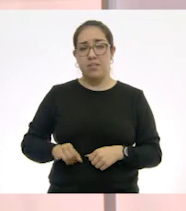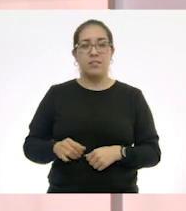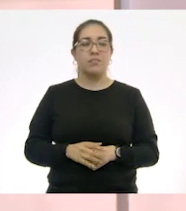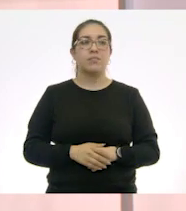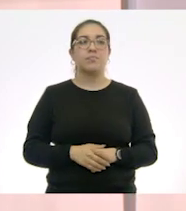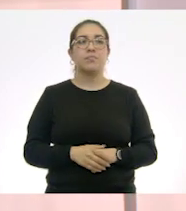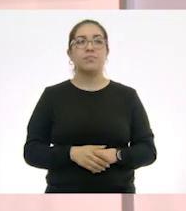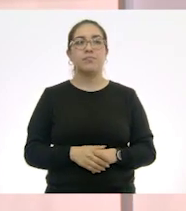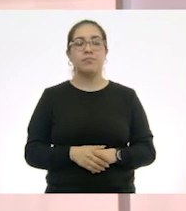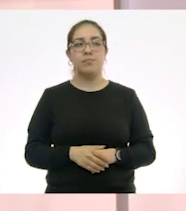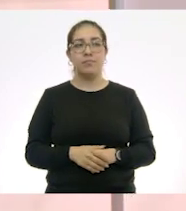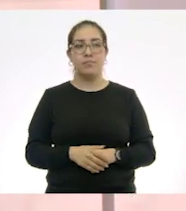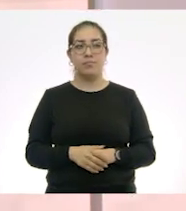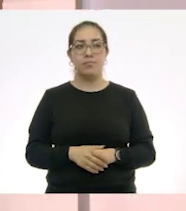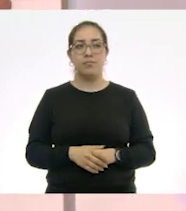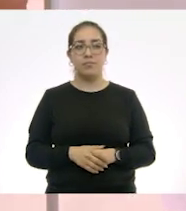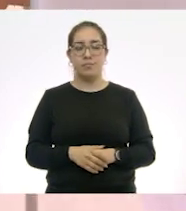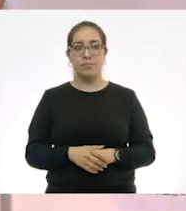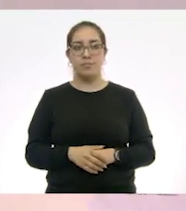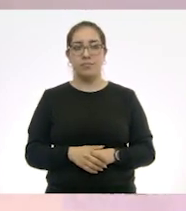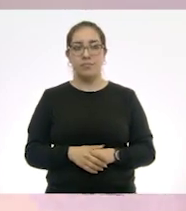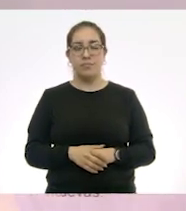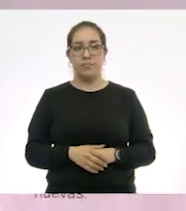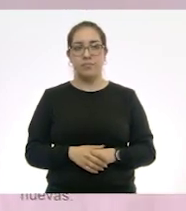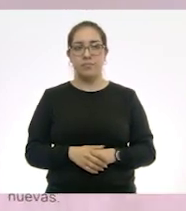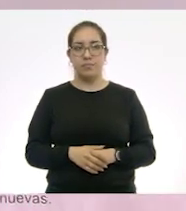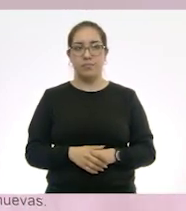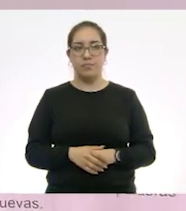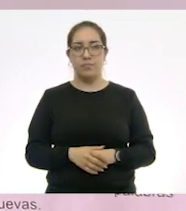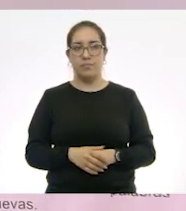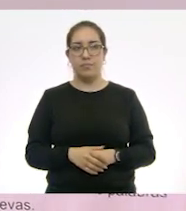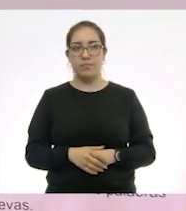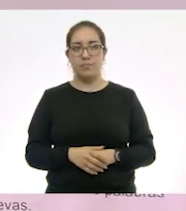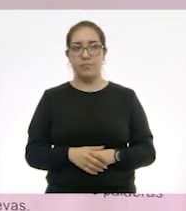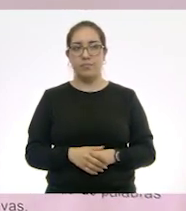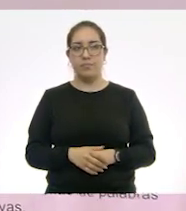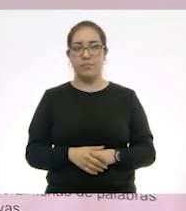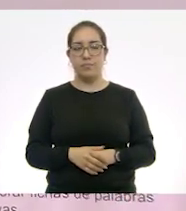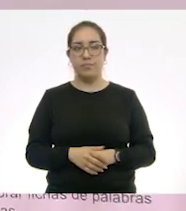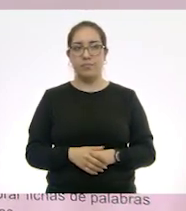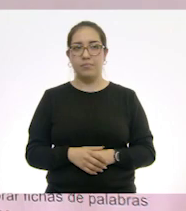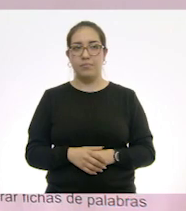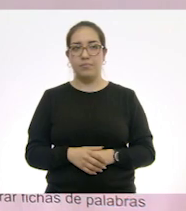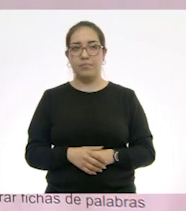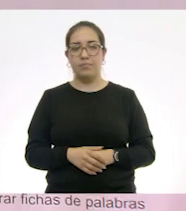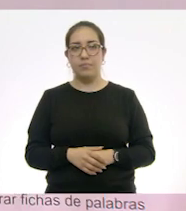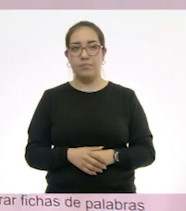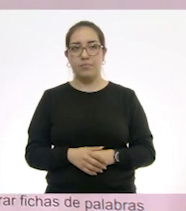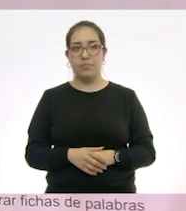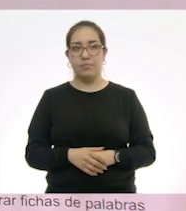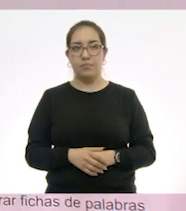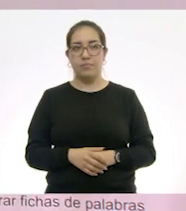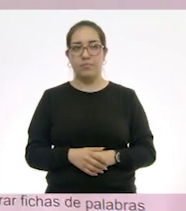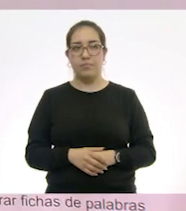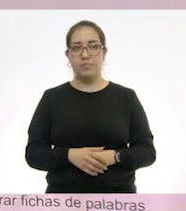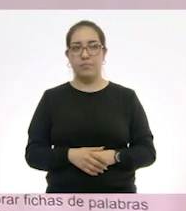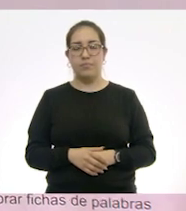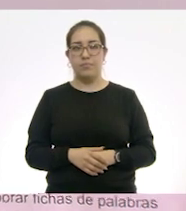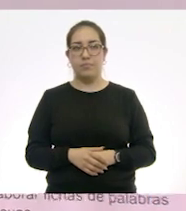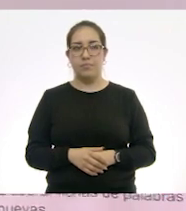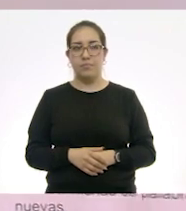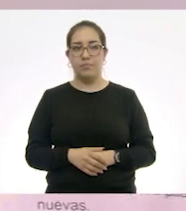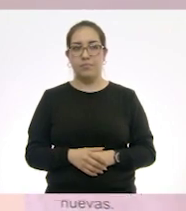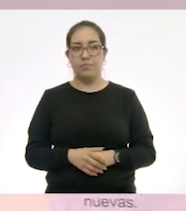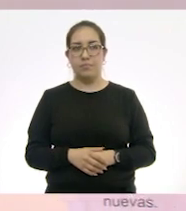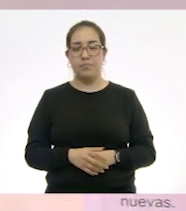De lo que ya ha escuchado, de lo que sabe... Ay, Dios, agarré